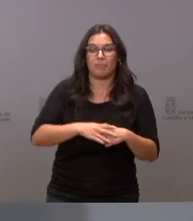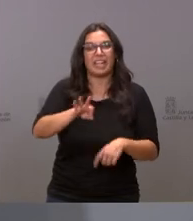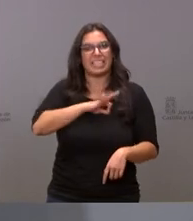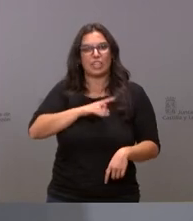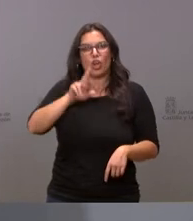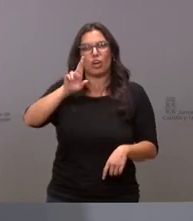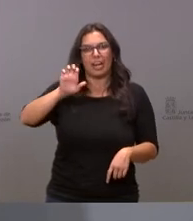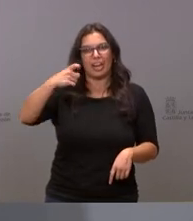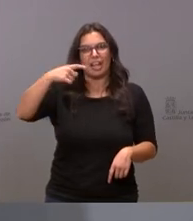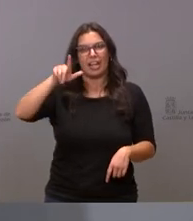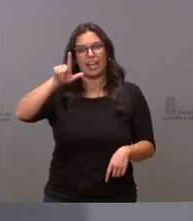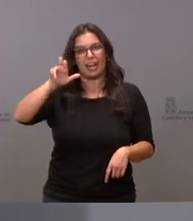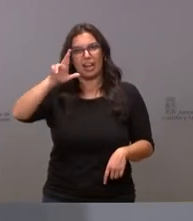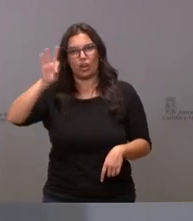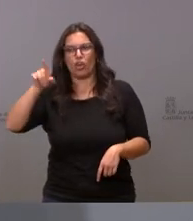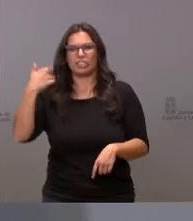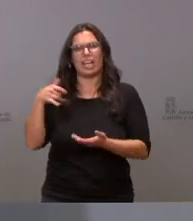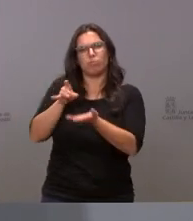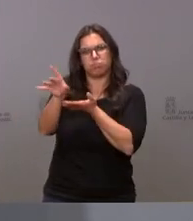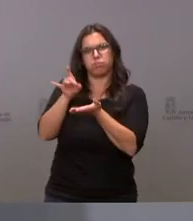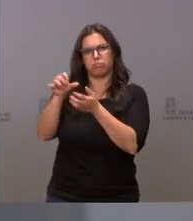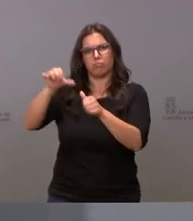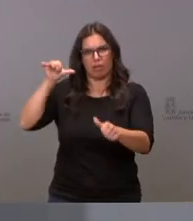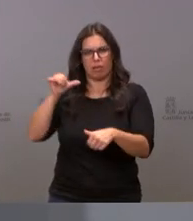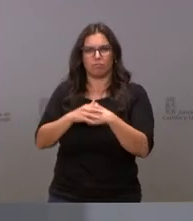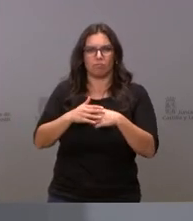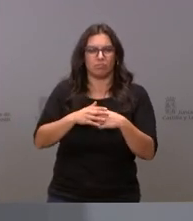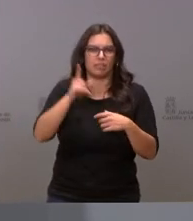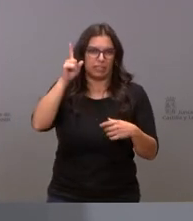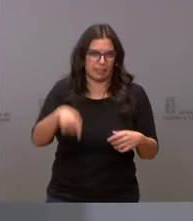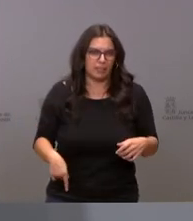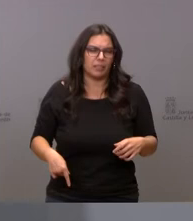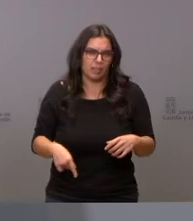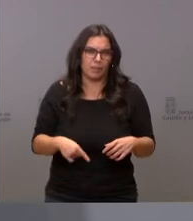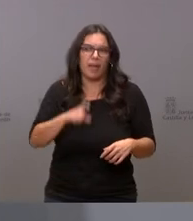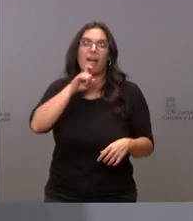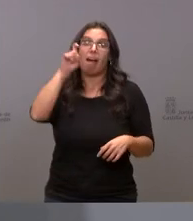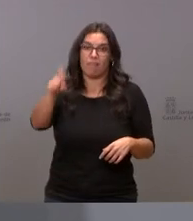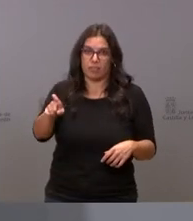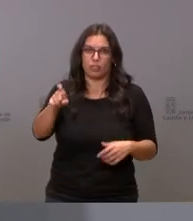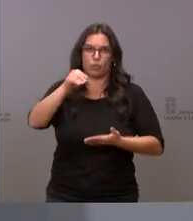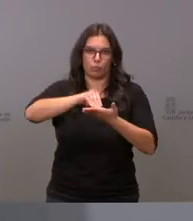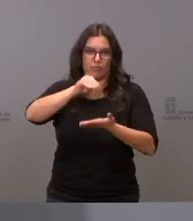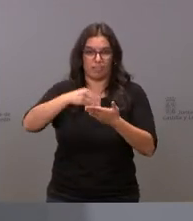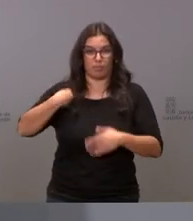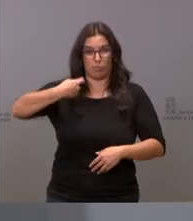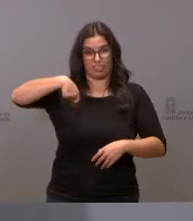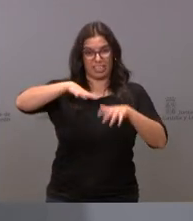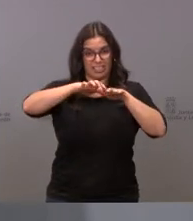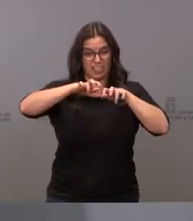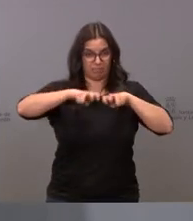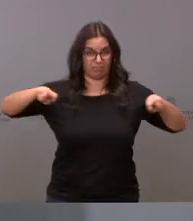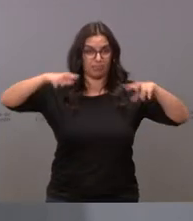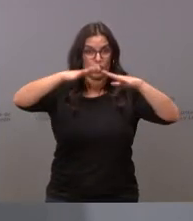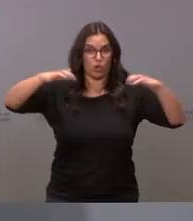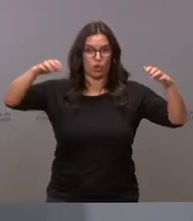ha sido expulsado en alguna ocasión que acumula avisos por parte de la presidencia y que lo que tiene